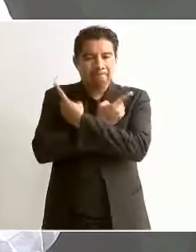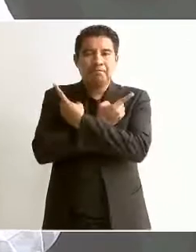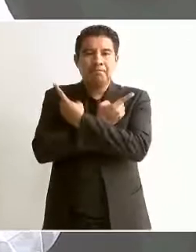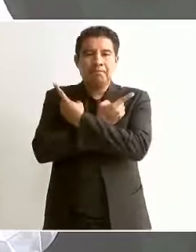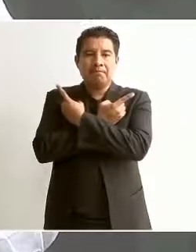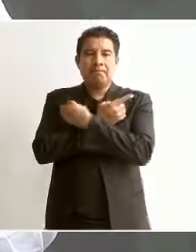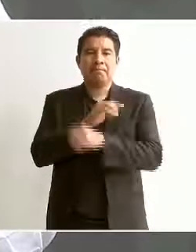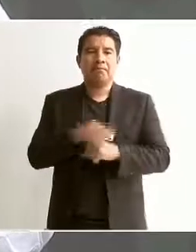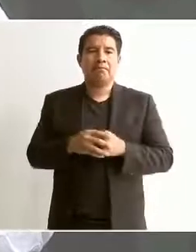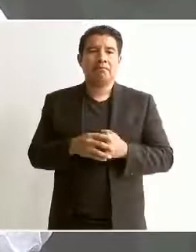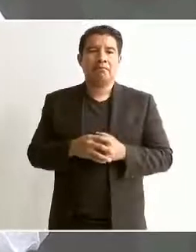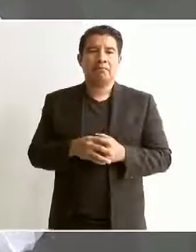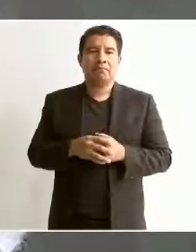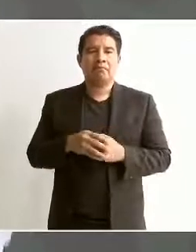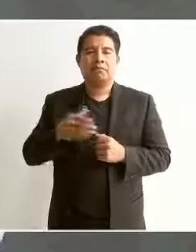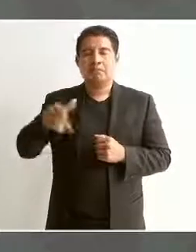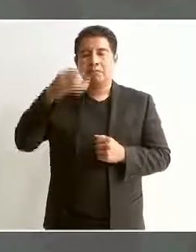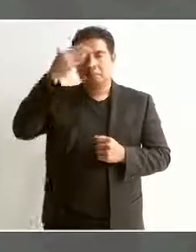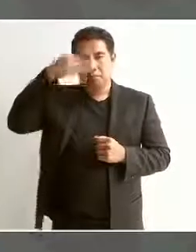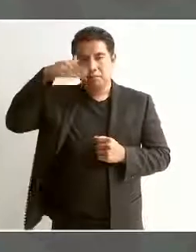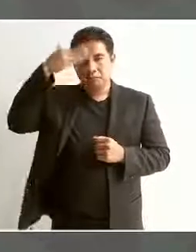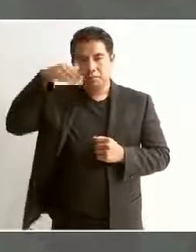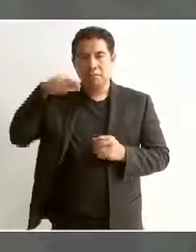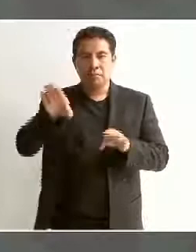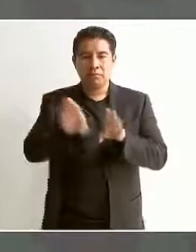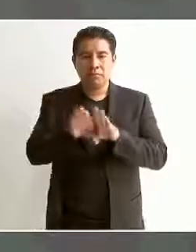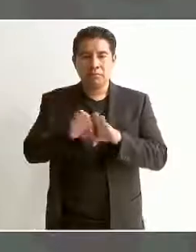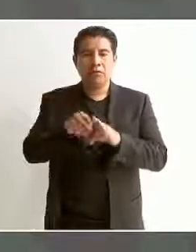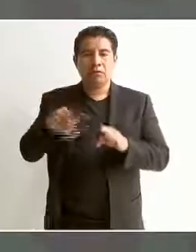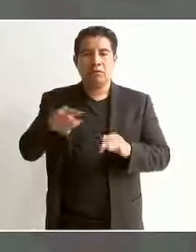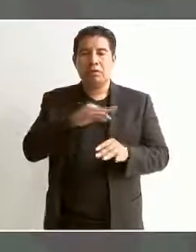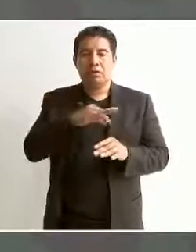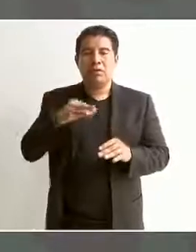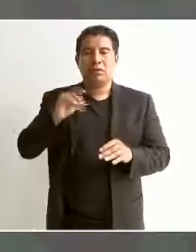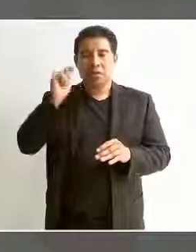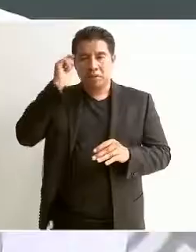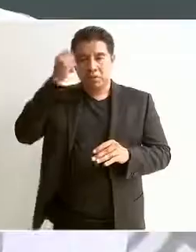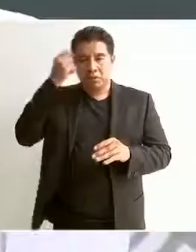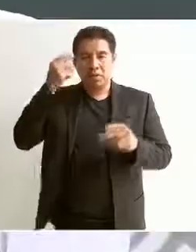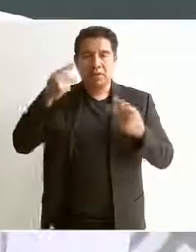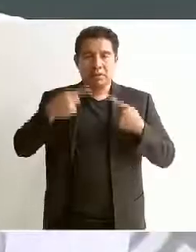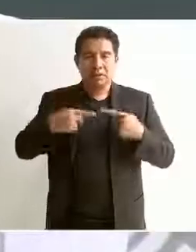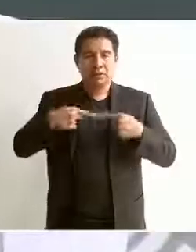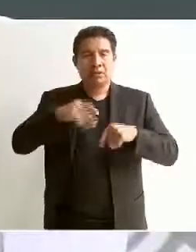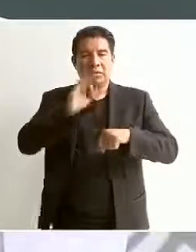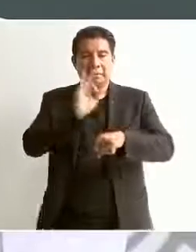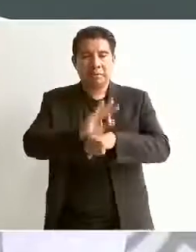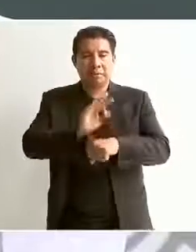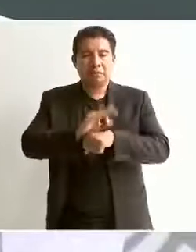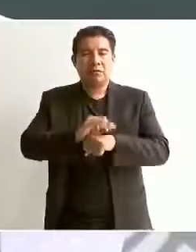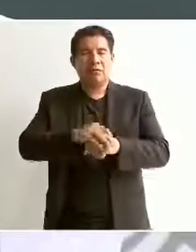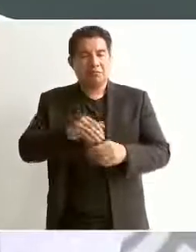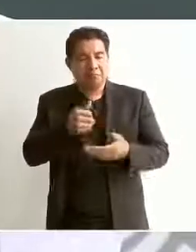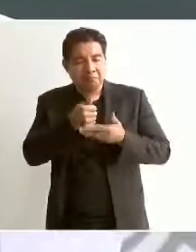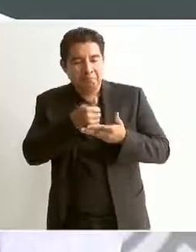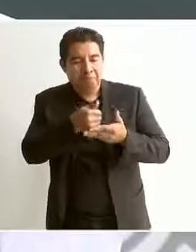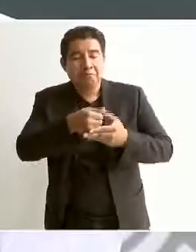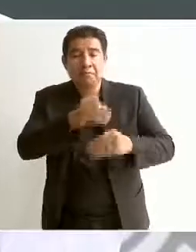que saben muy bien que están para servir al pueblo, para proteger al pueblo